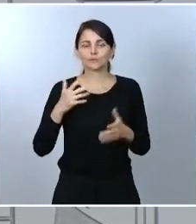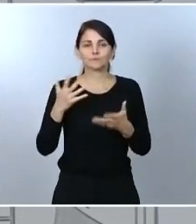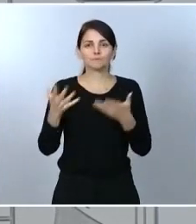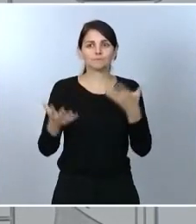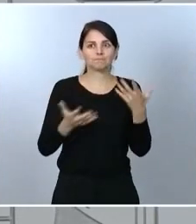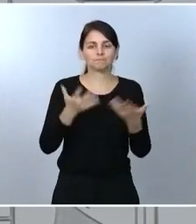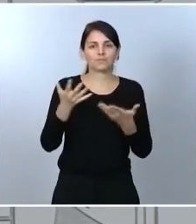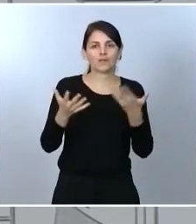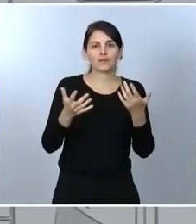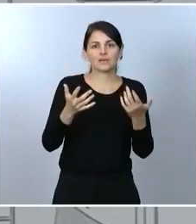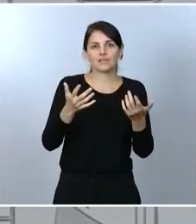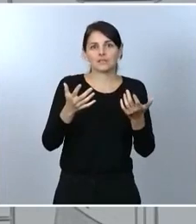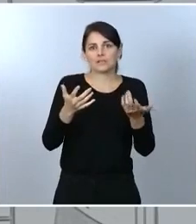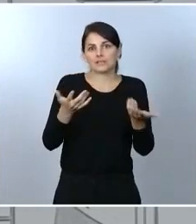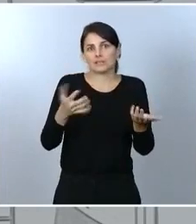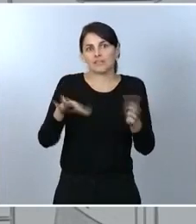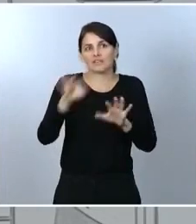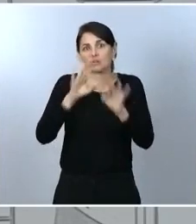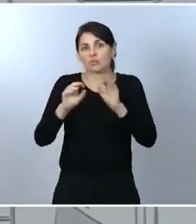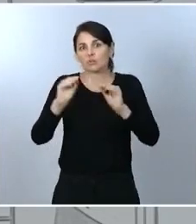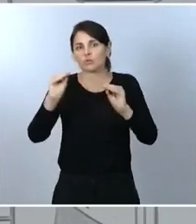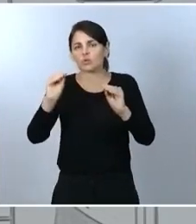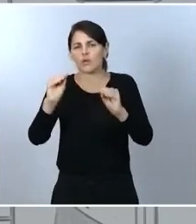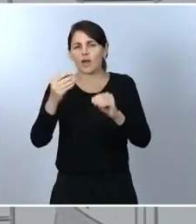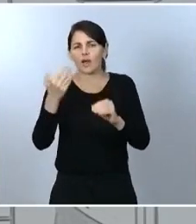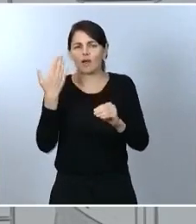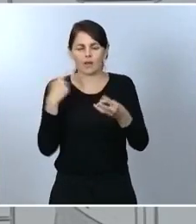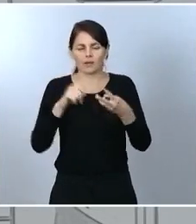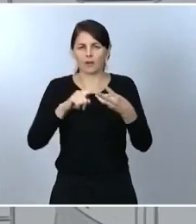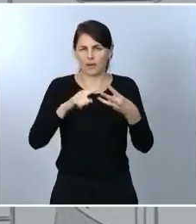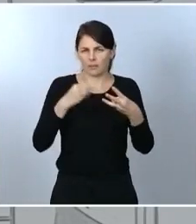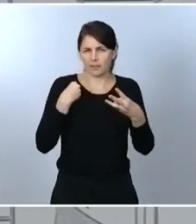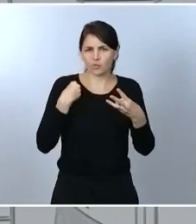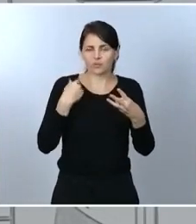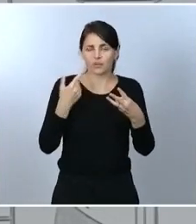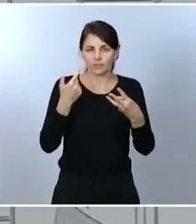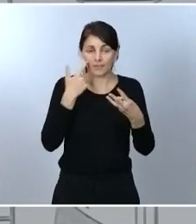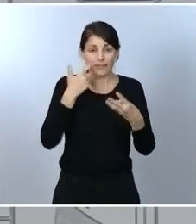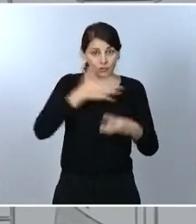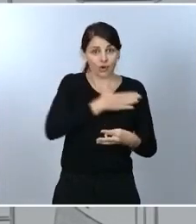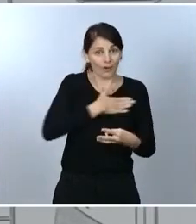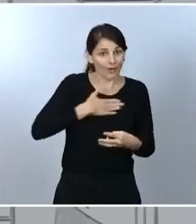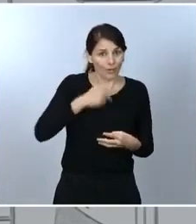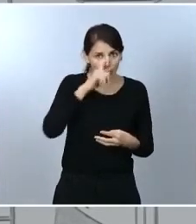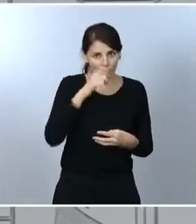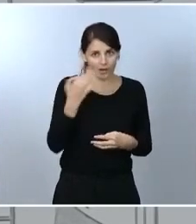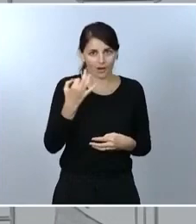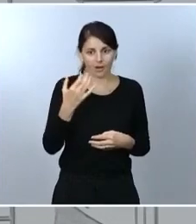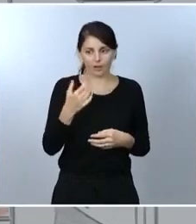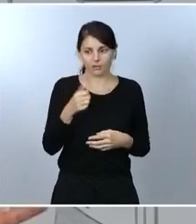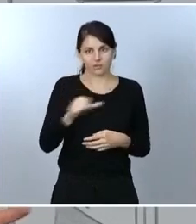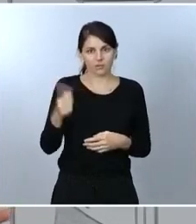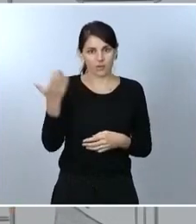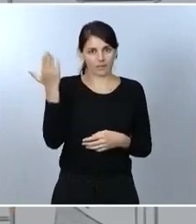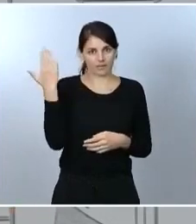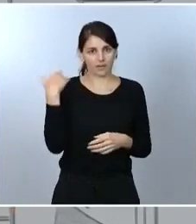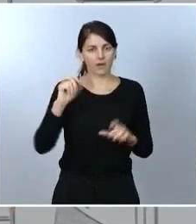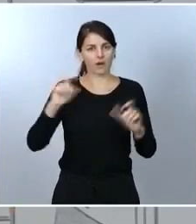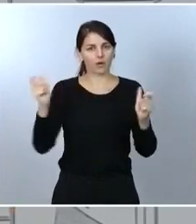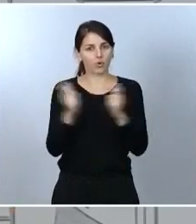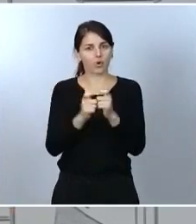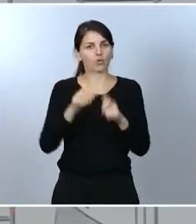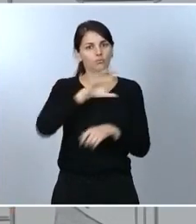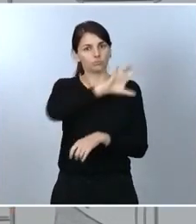España en su Consejo Interterritorial junto con las comunidades autónomas el pasado jueves ya establecimos una serie de criterios, una serie de semáforos,